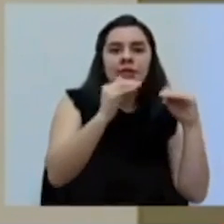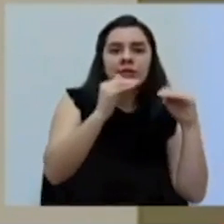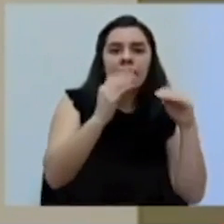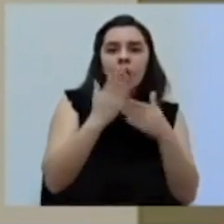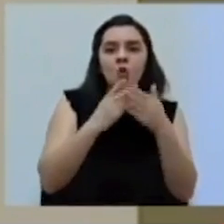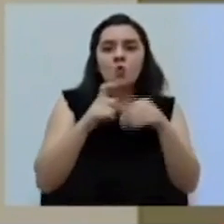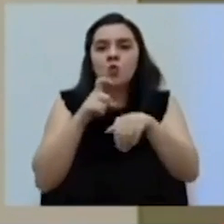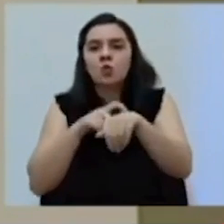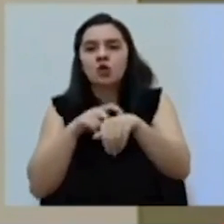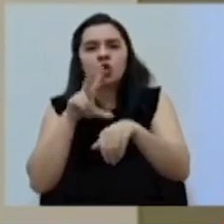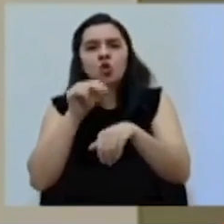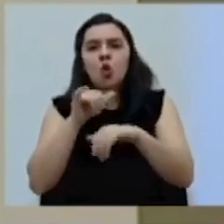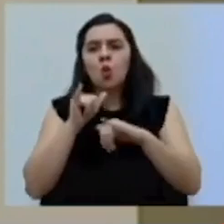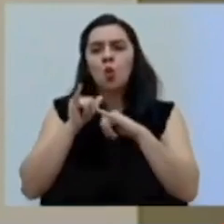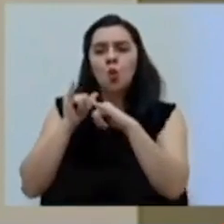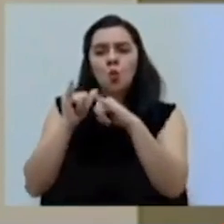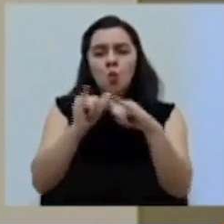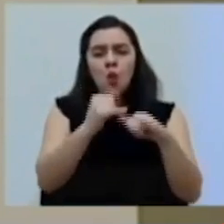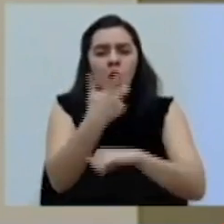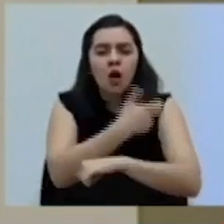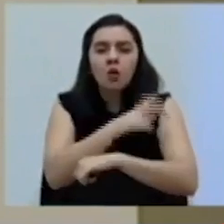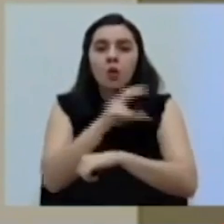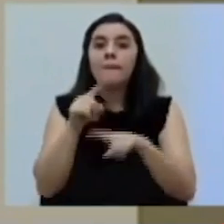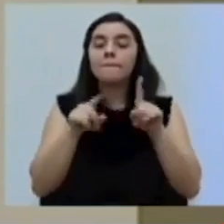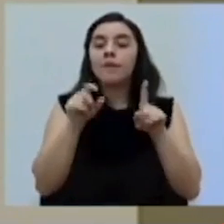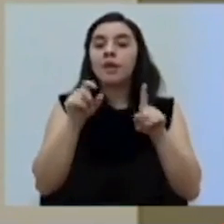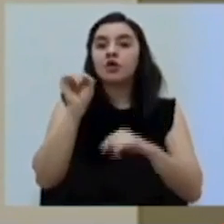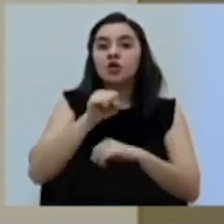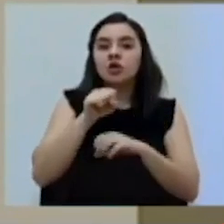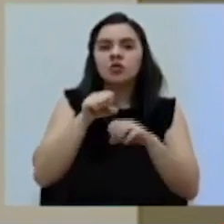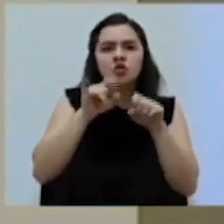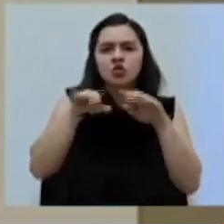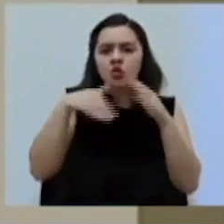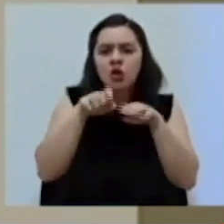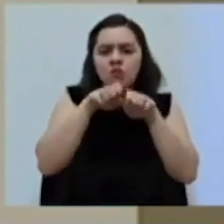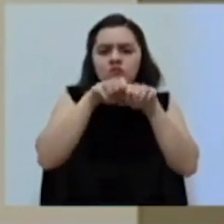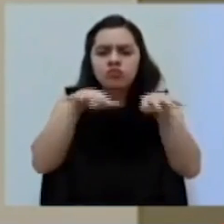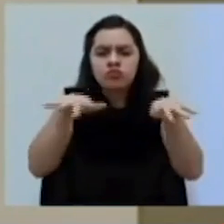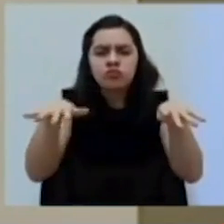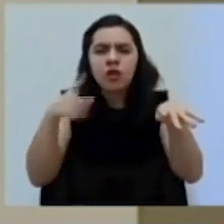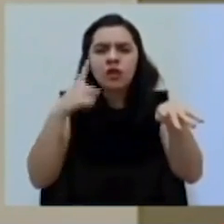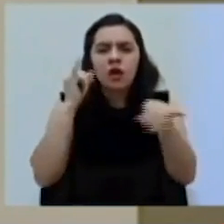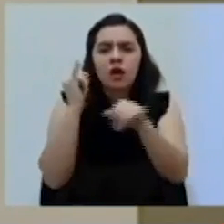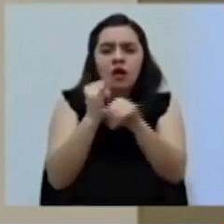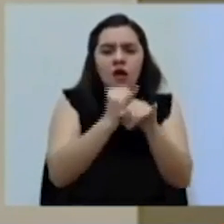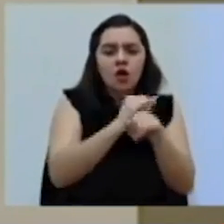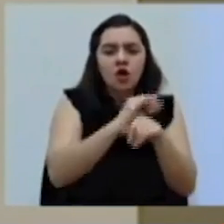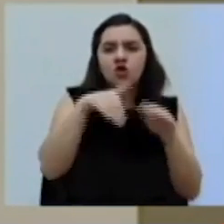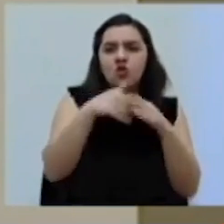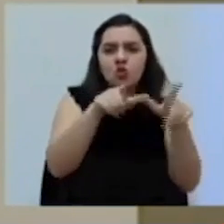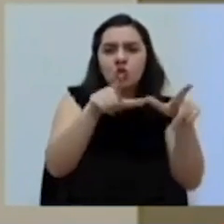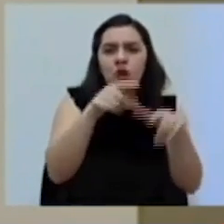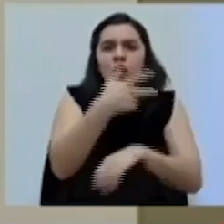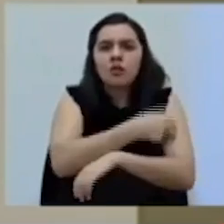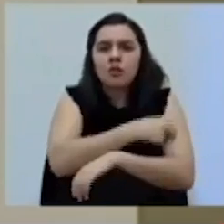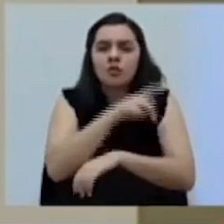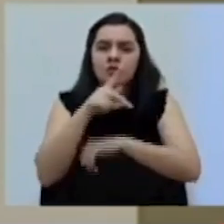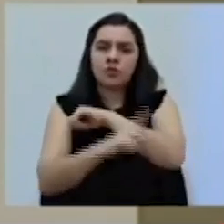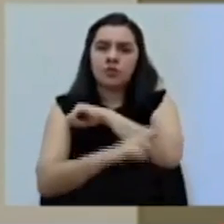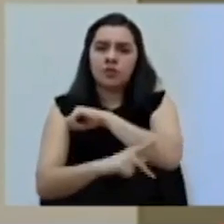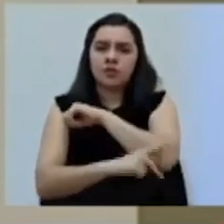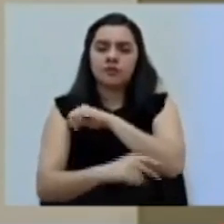momento, no es como cualquier otra vacuna, pero va a estar en toda la red de servicios de la institución, en todos los vacunatorios del país.